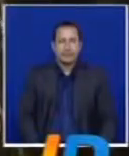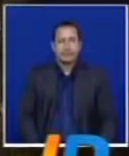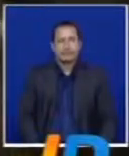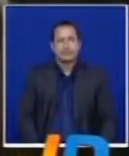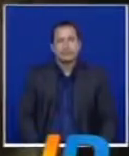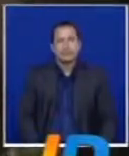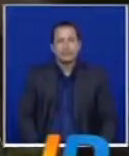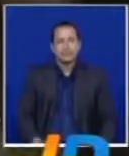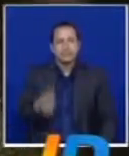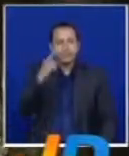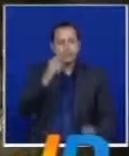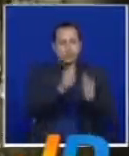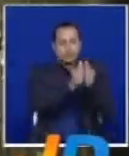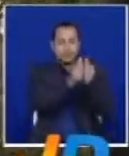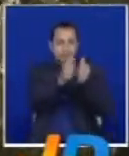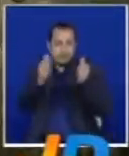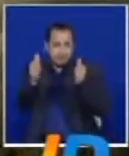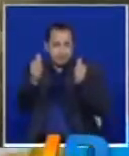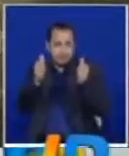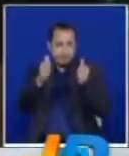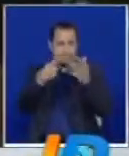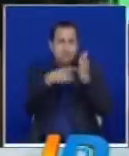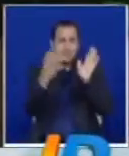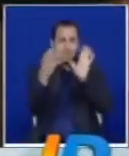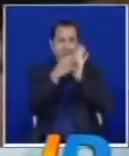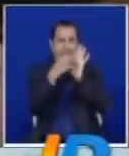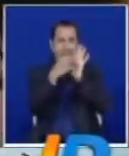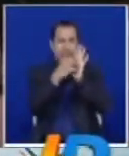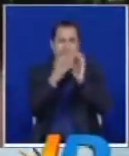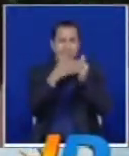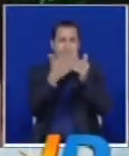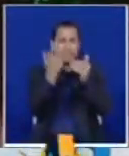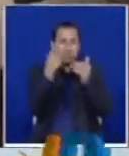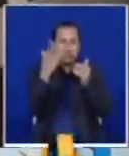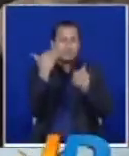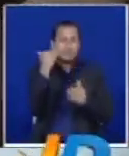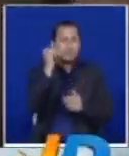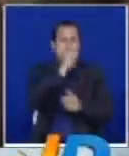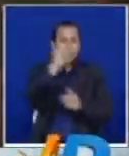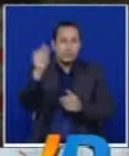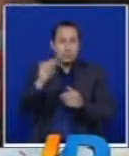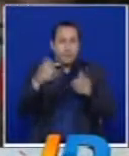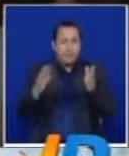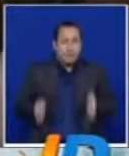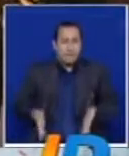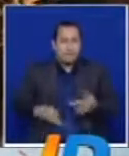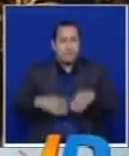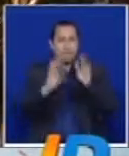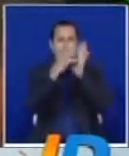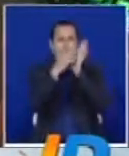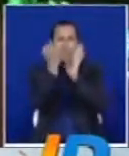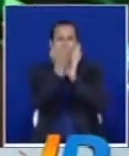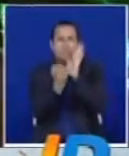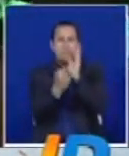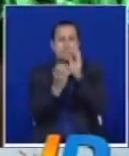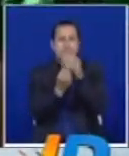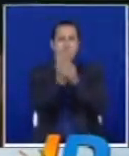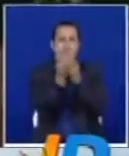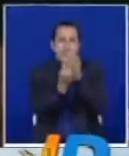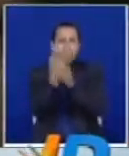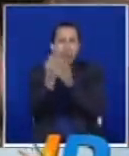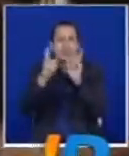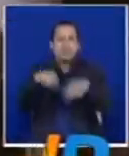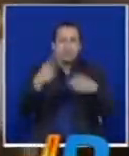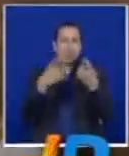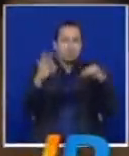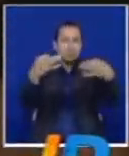En esta temporada las marcas invitadas al showroom mostraron como tendencia para mujeres los pantalones estampados con flores y la ropa casual pero que